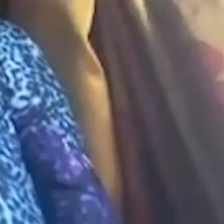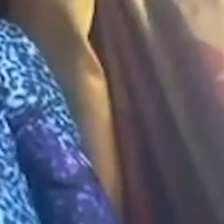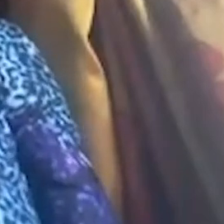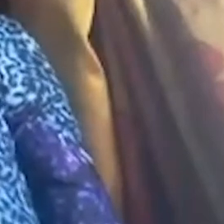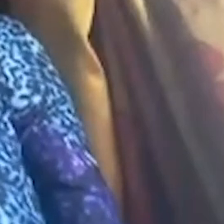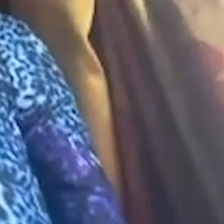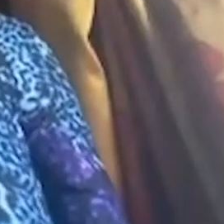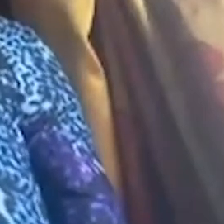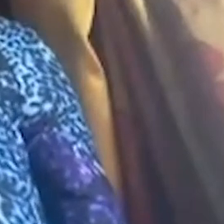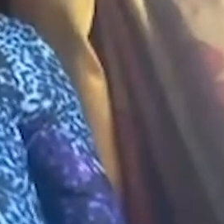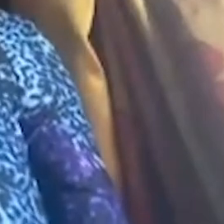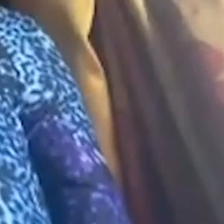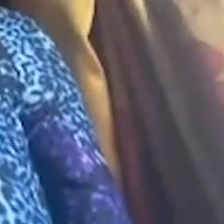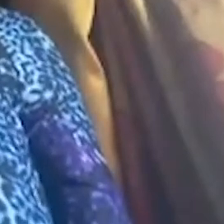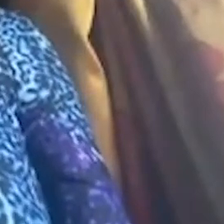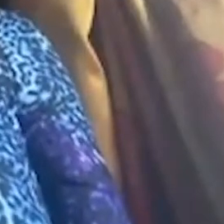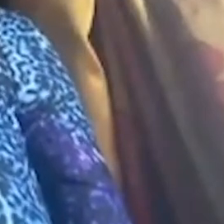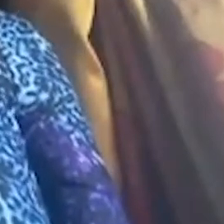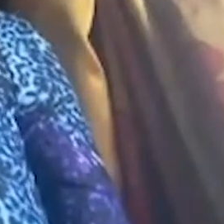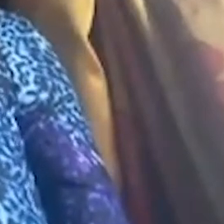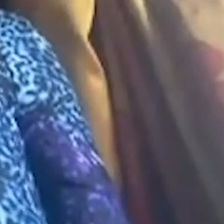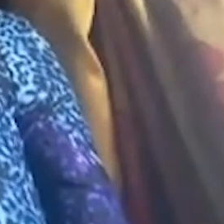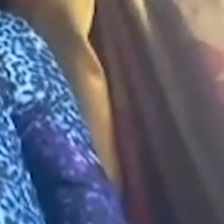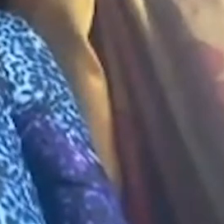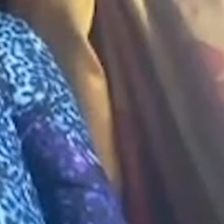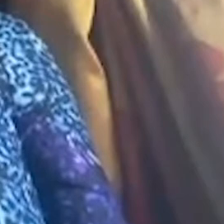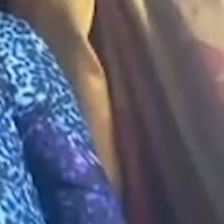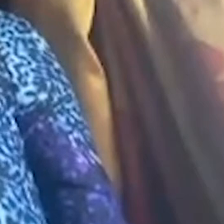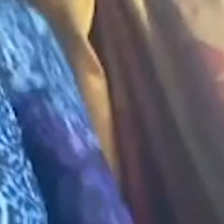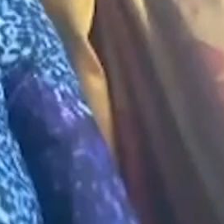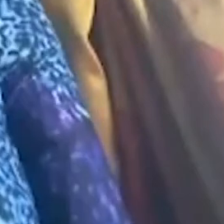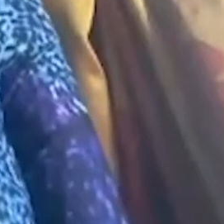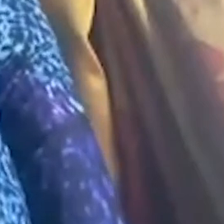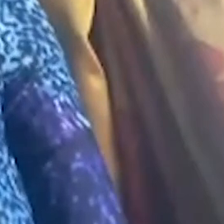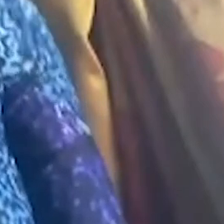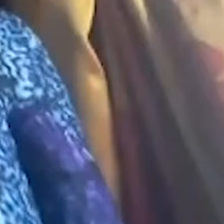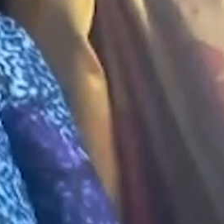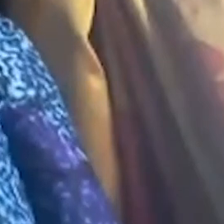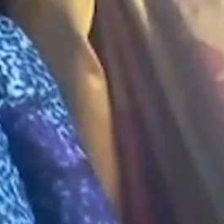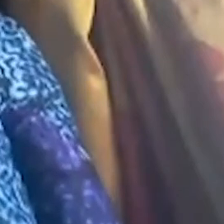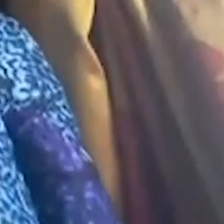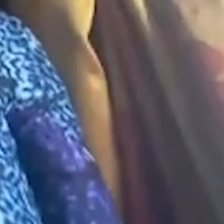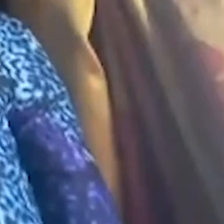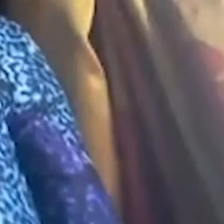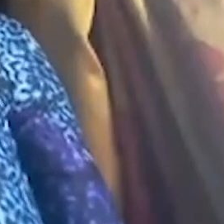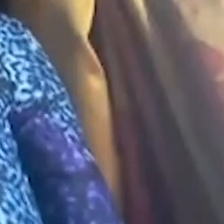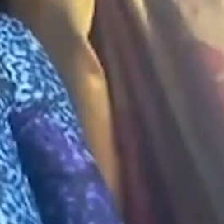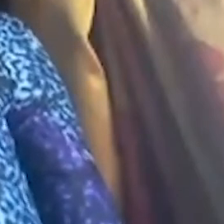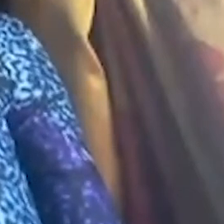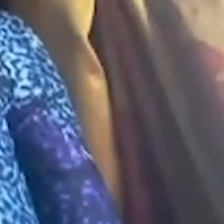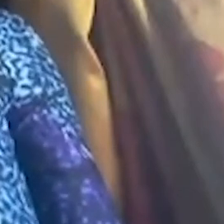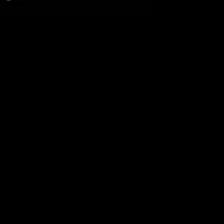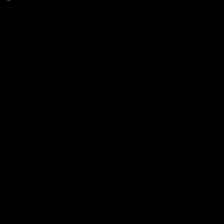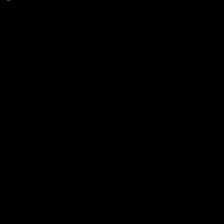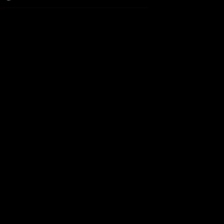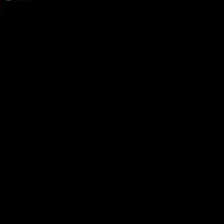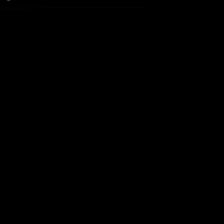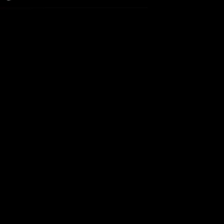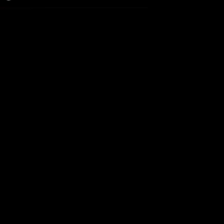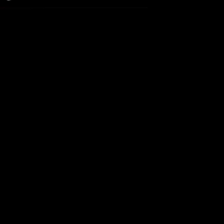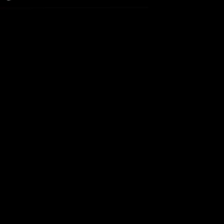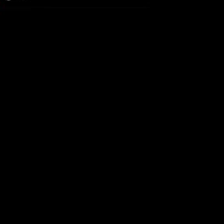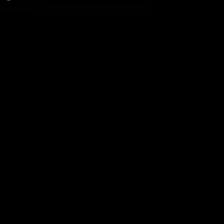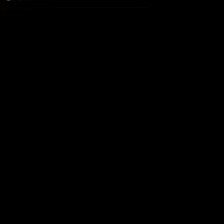microempresarial del país. Si bien es cierto, el 97% del parque microempresarial son